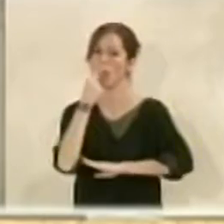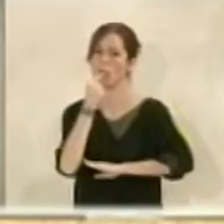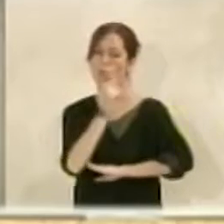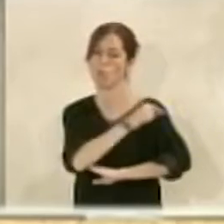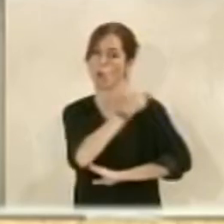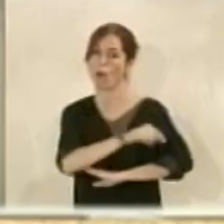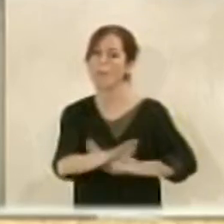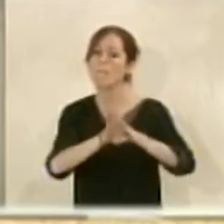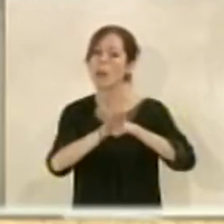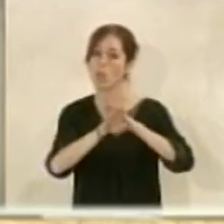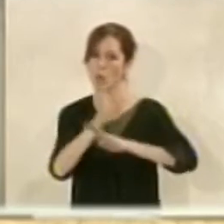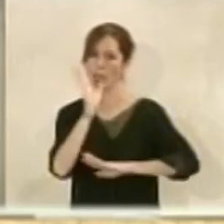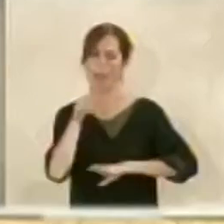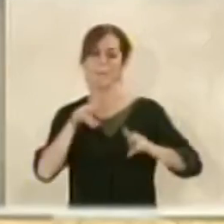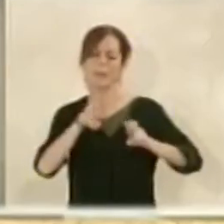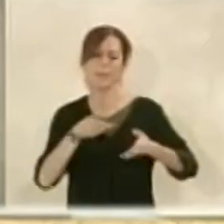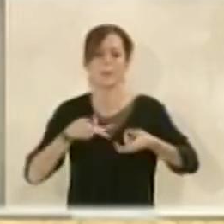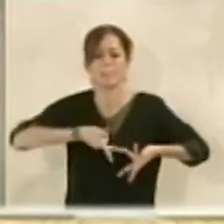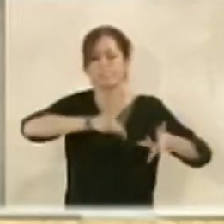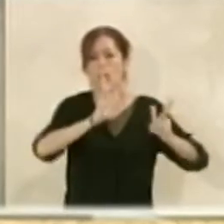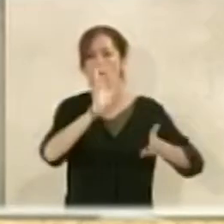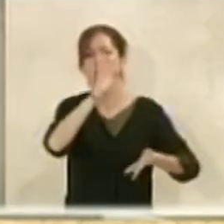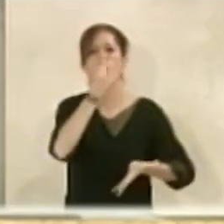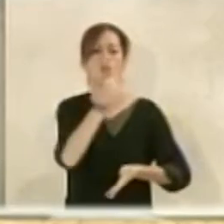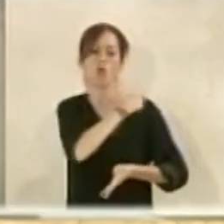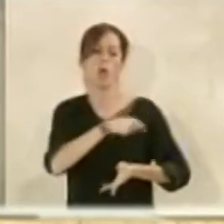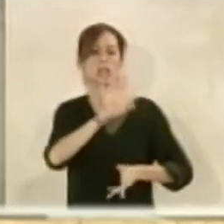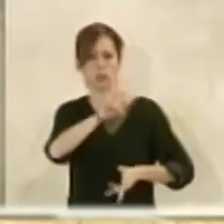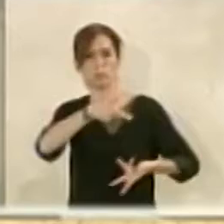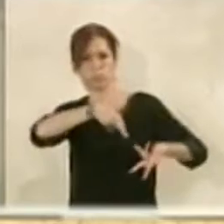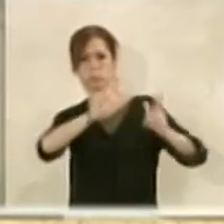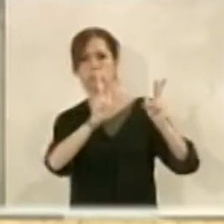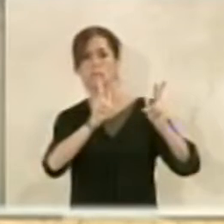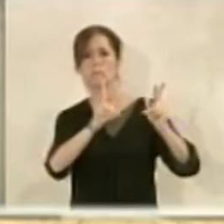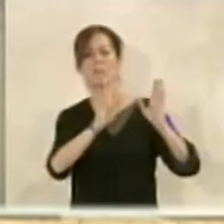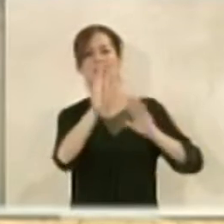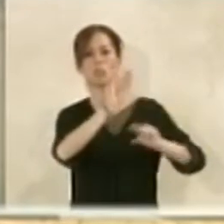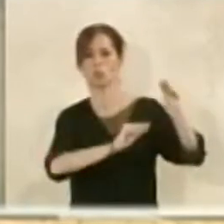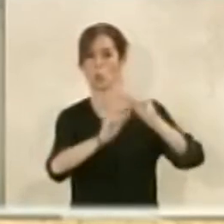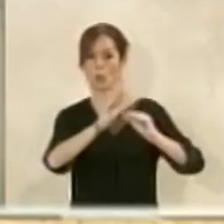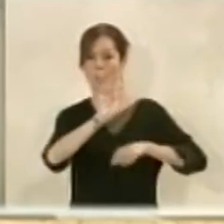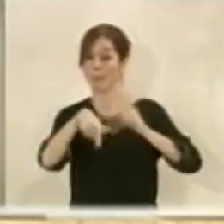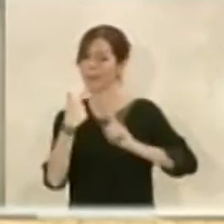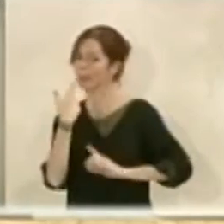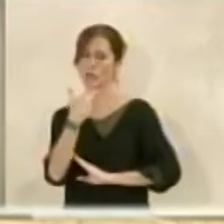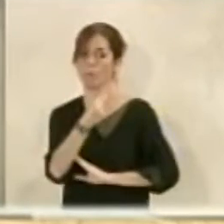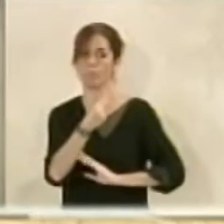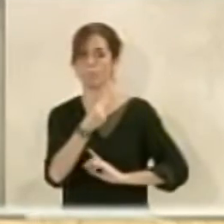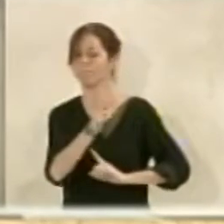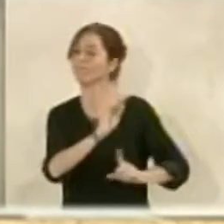en principio le habíamos medio autorizado le habíamos dado el visto bueno a una solución de la que luego le dijimos